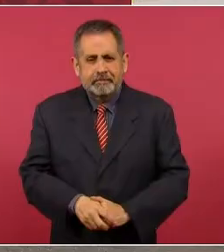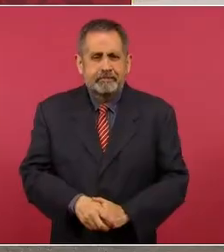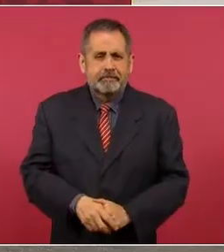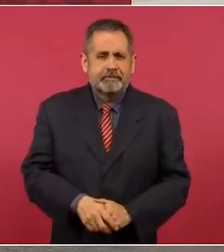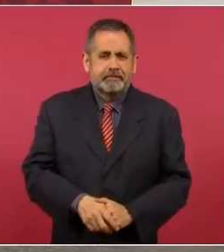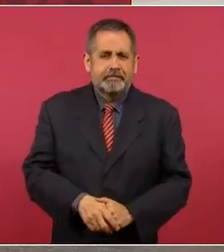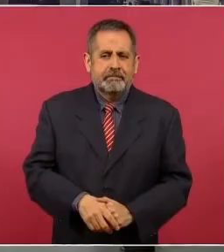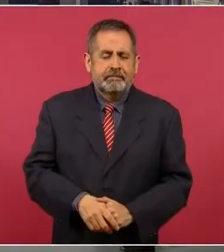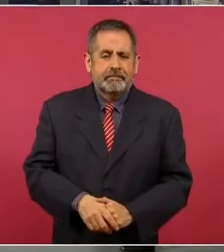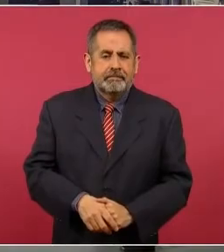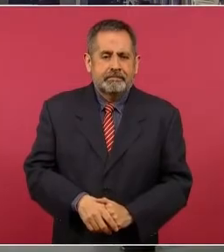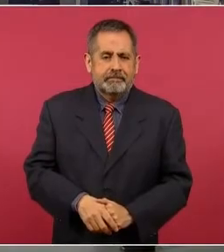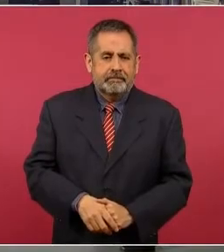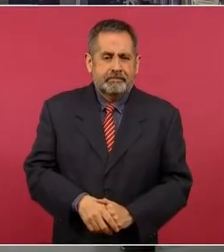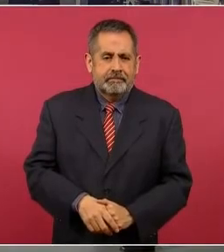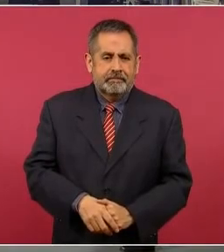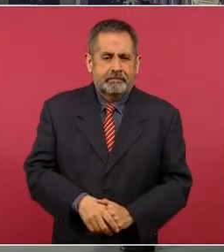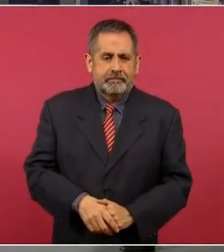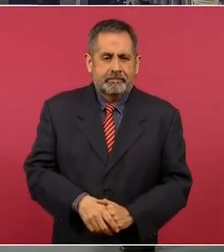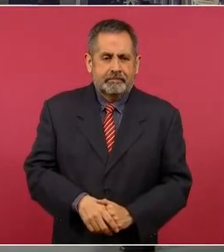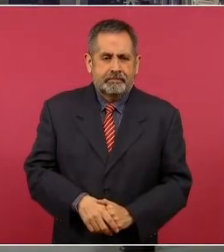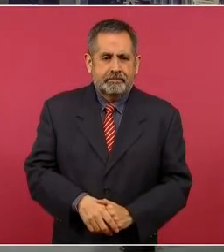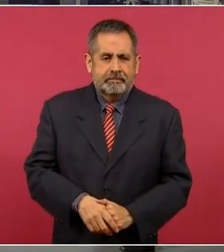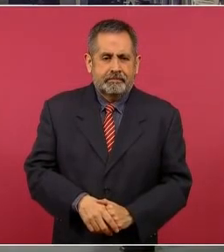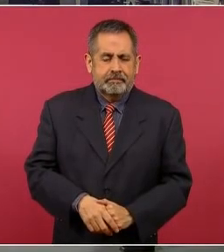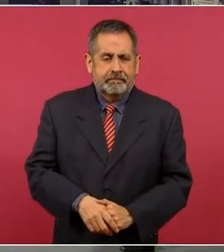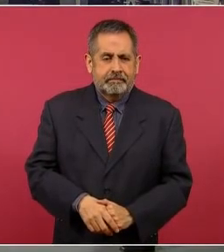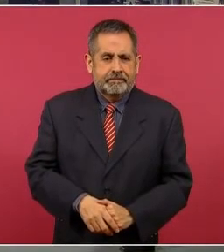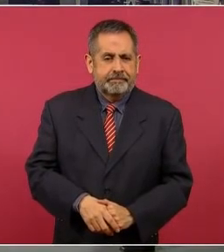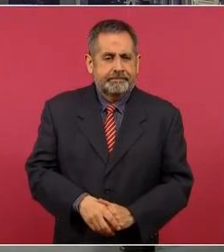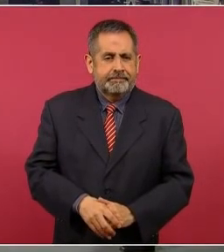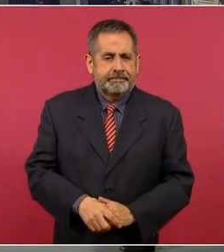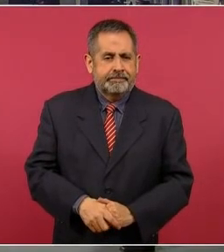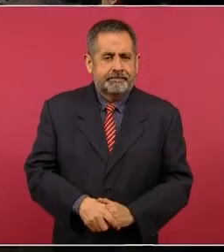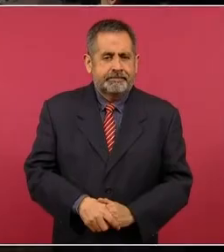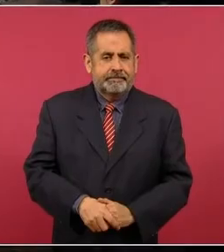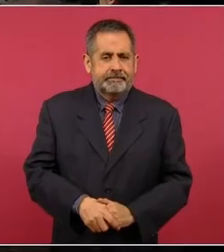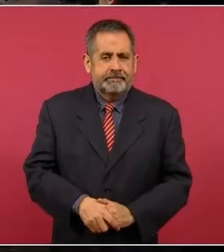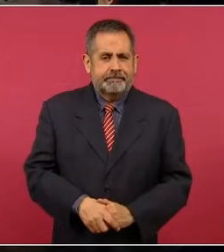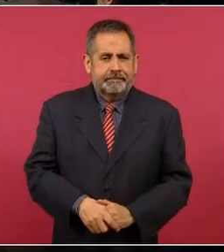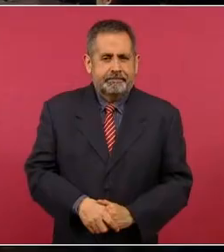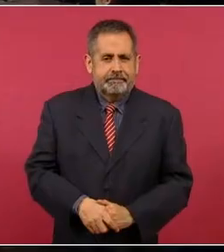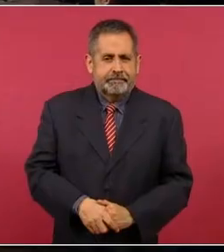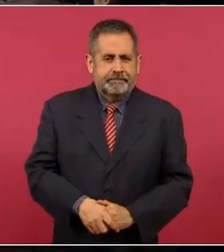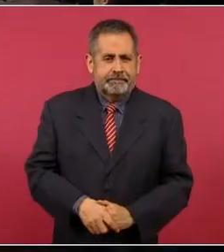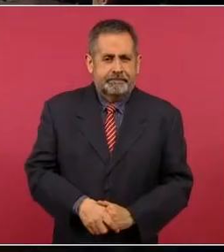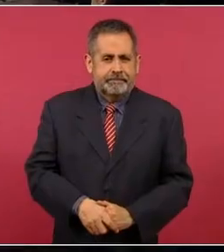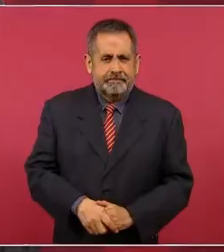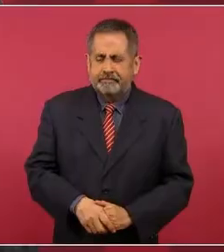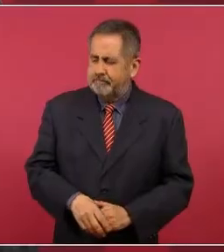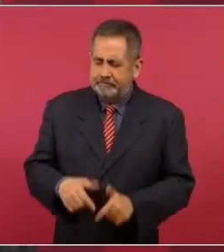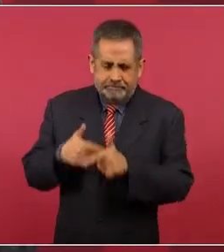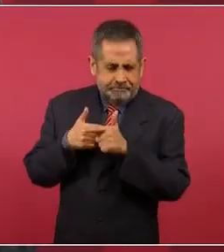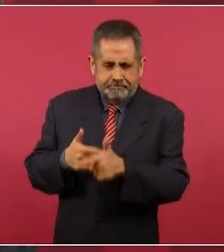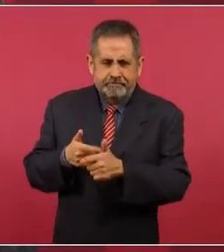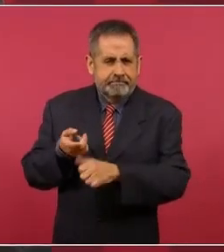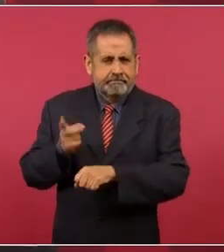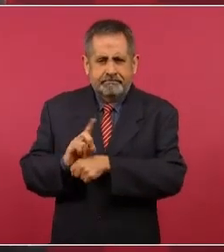la violencia contra las mujeres que siga aumentando pese a la cifra que nos mostró? Seguir todos los días.